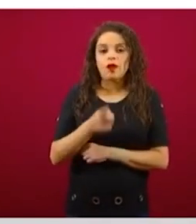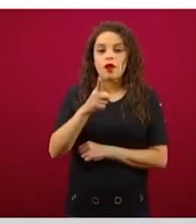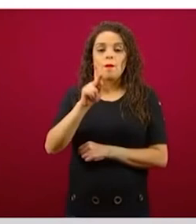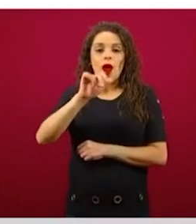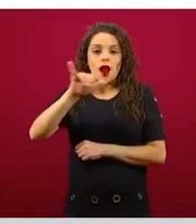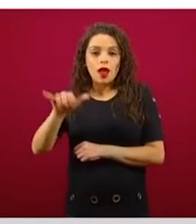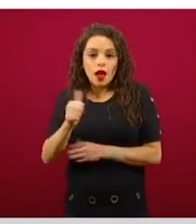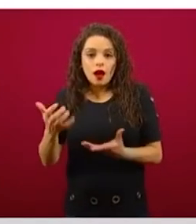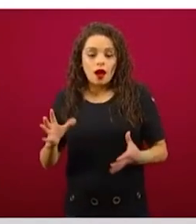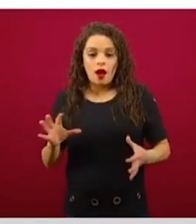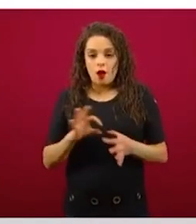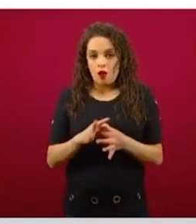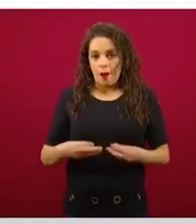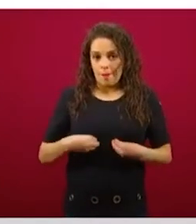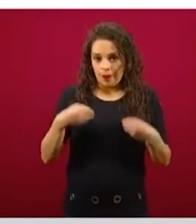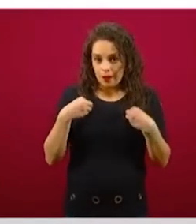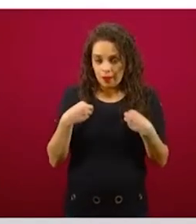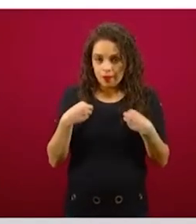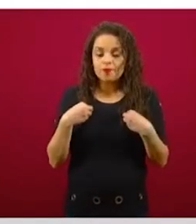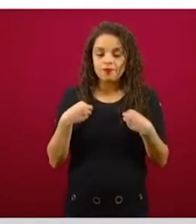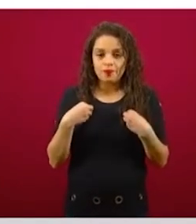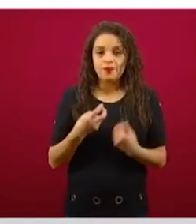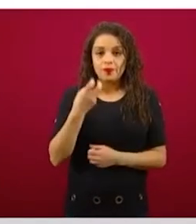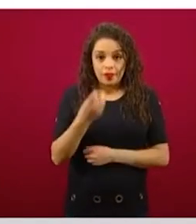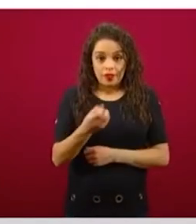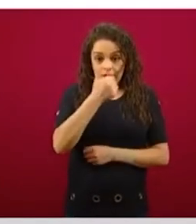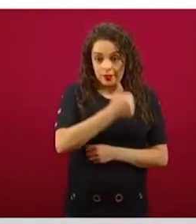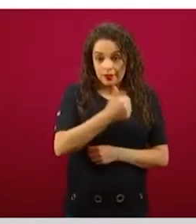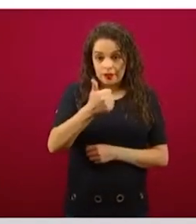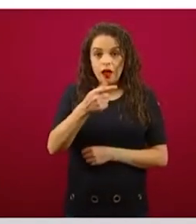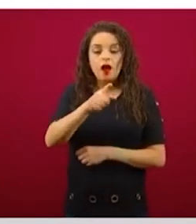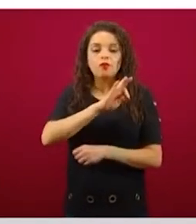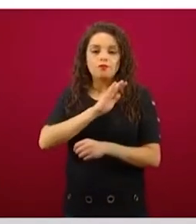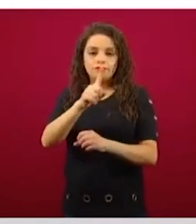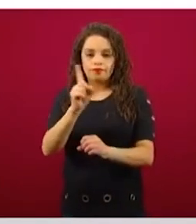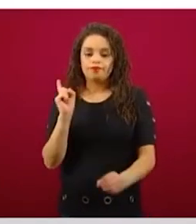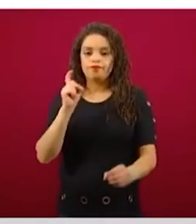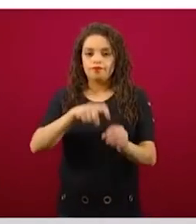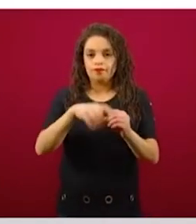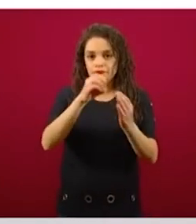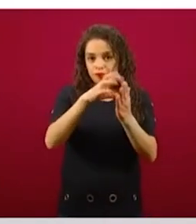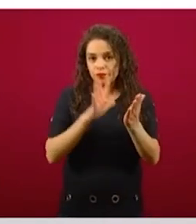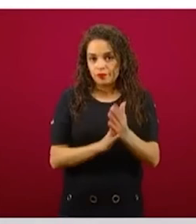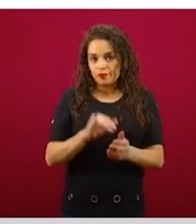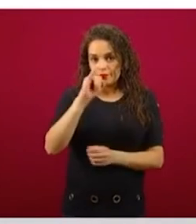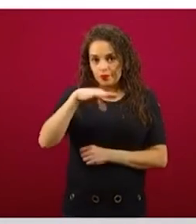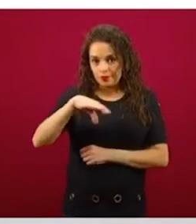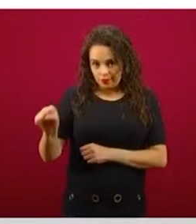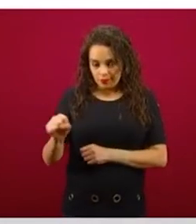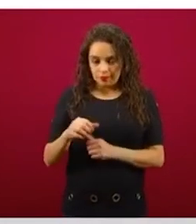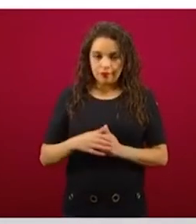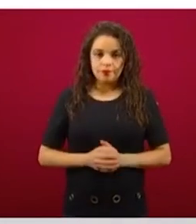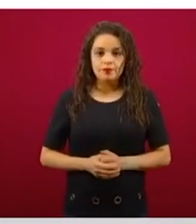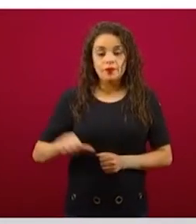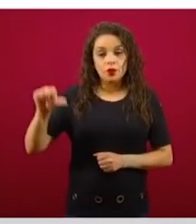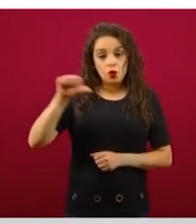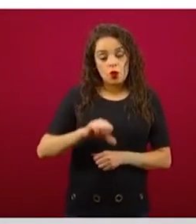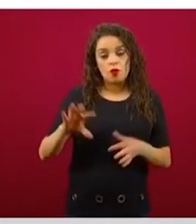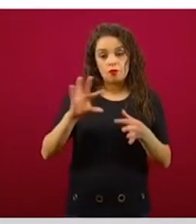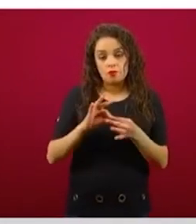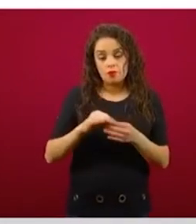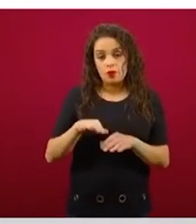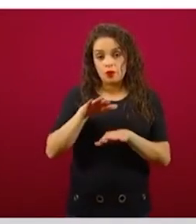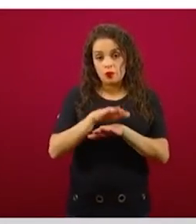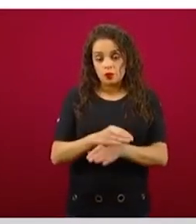concubinarios, que cada una de estas personas puede registrar al Seguro Social. Y el avance del día de hoy en el tema de apoyos solidarios a la